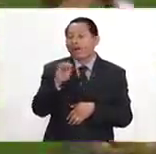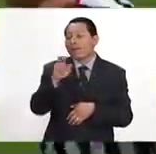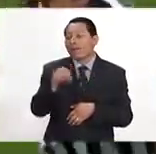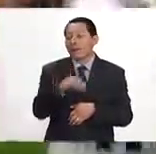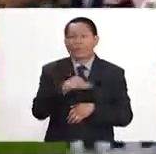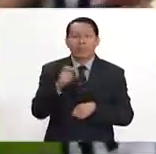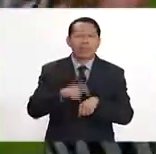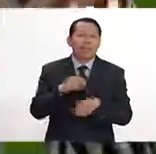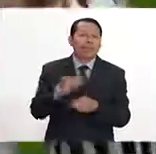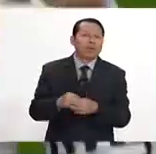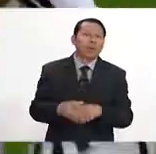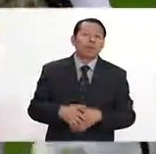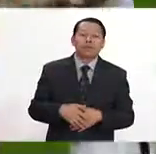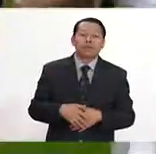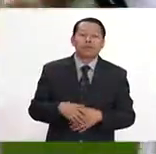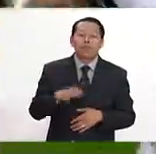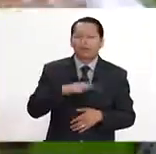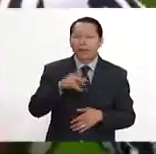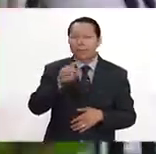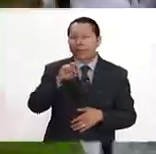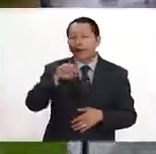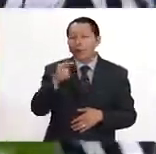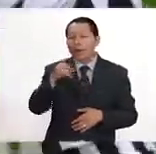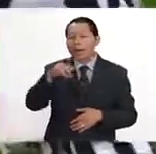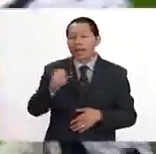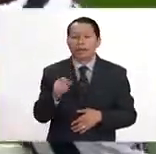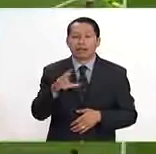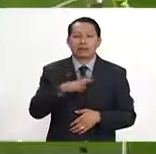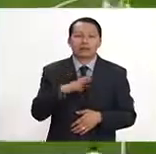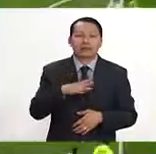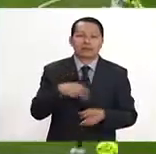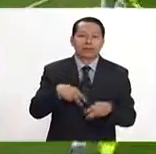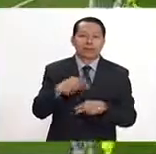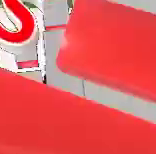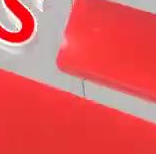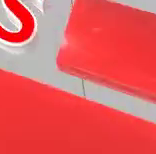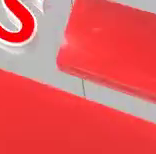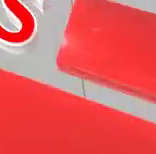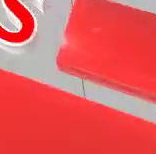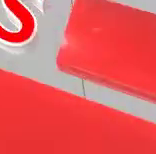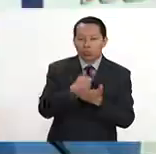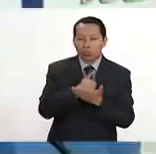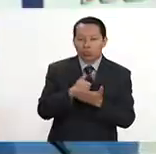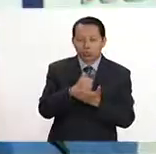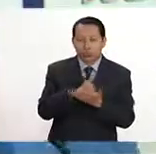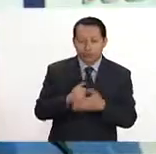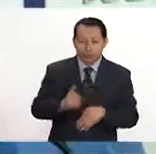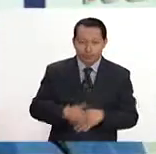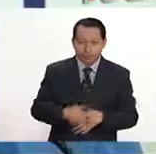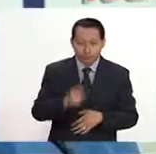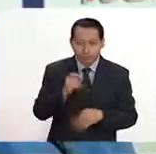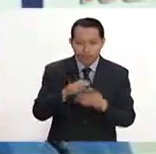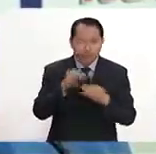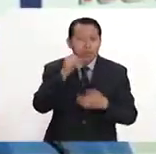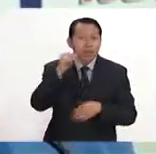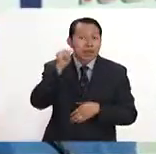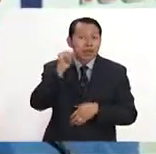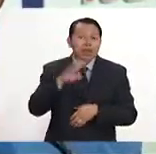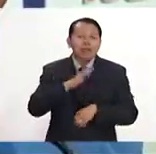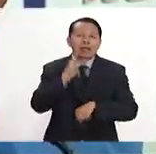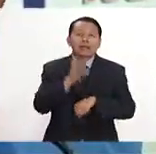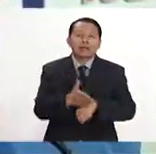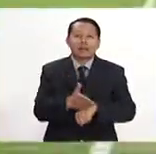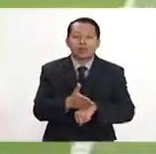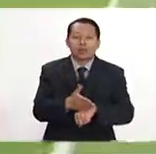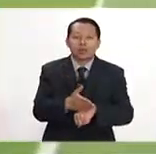a tiempo. De ahí, vayámonos con Paco Gémez, ya que será el partido del Cruz Azul. Bueno, pues también en esta se da a conocer ayer el castigo que le